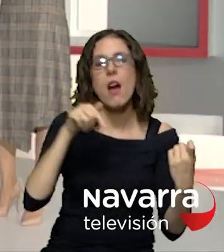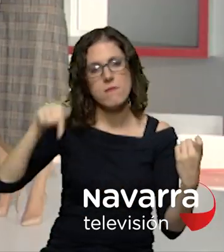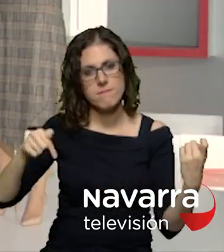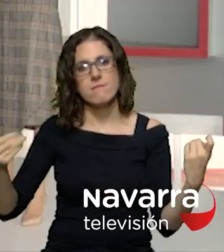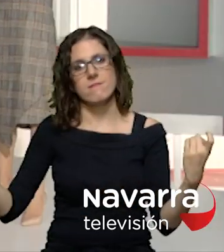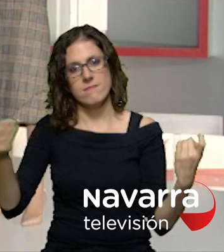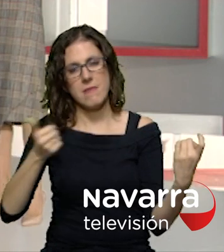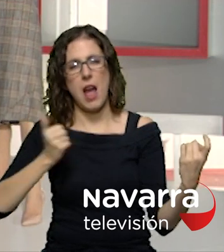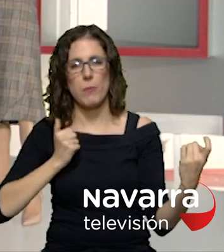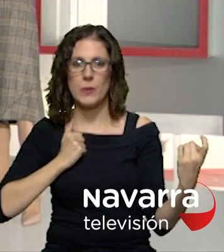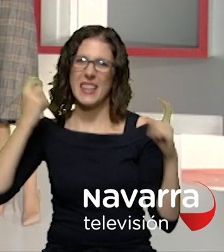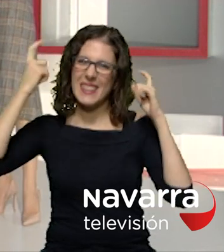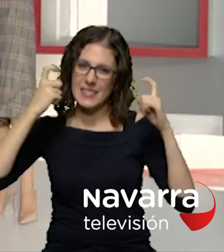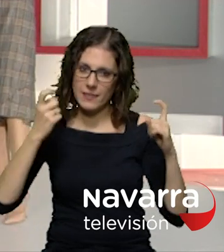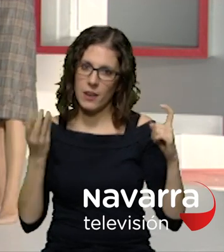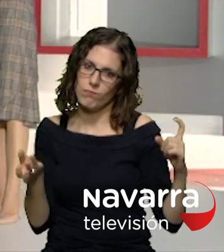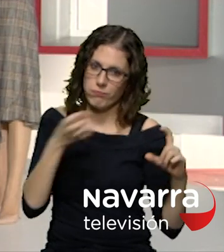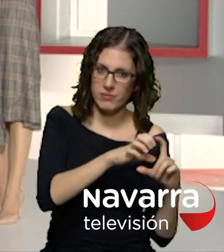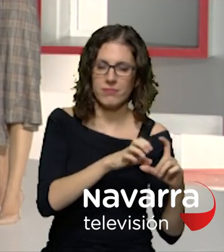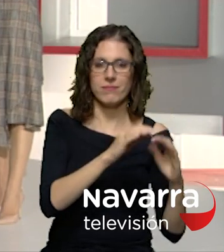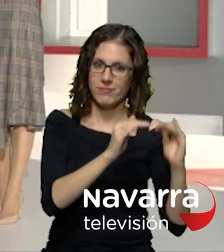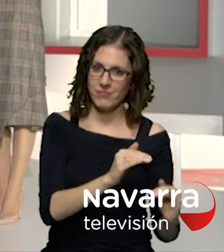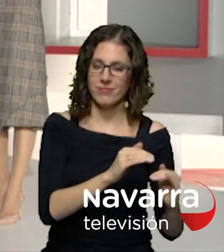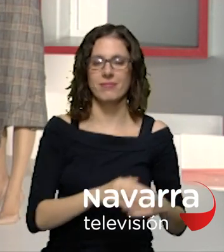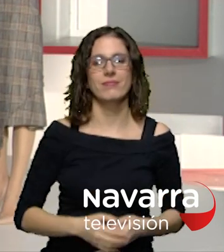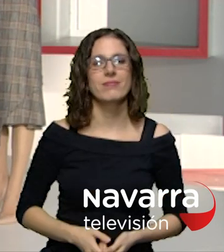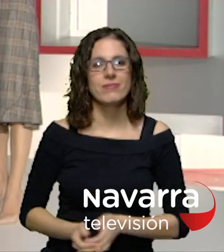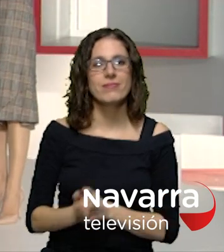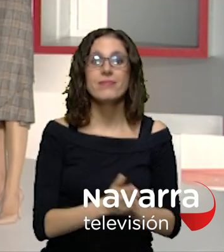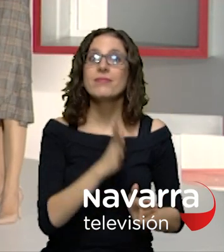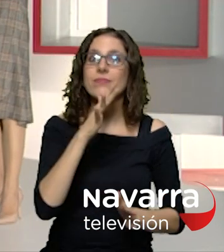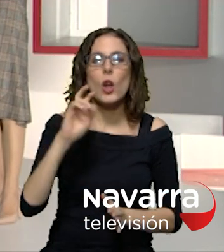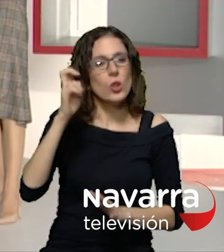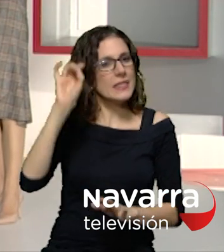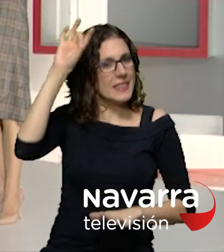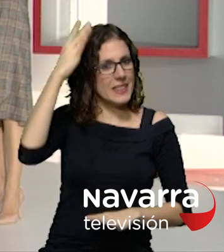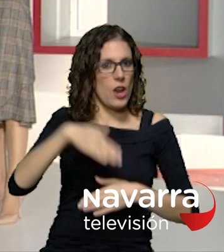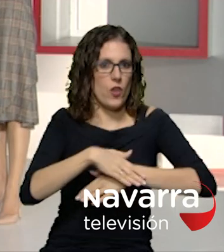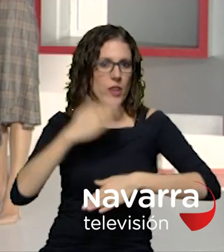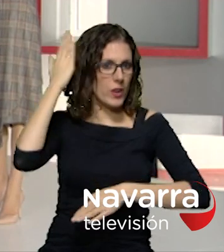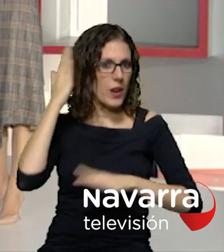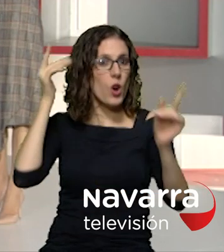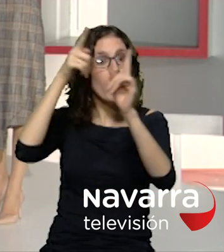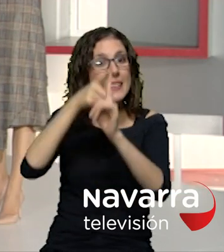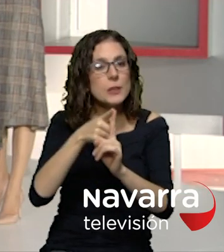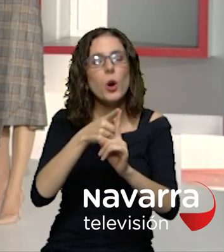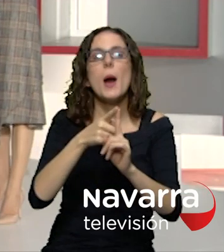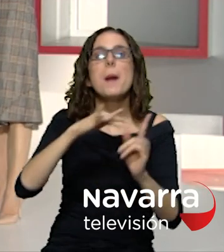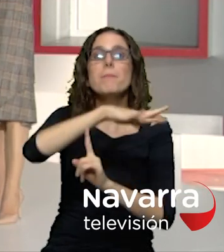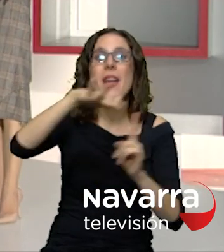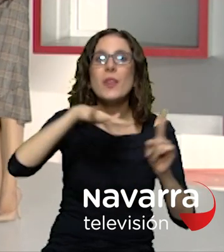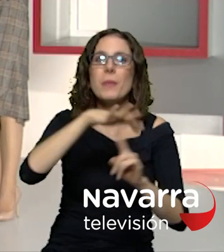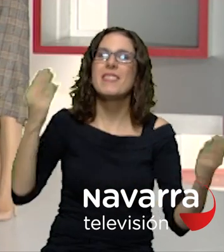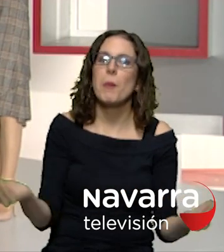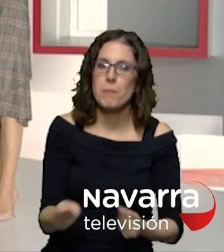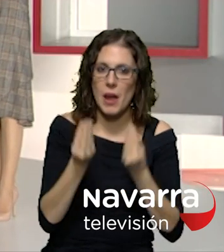bueno y les hablamos ahora de otra iniciativa en esta del gobierno de navarra para mejorar el medio ambiente y promover la economía circular se trata de usar vajilla